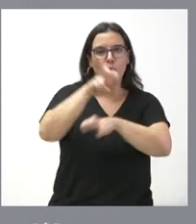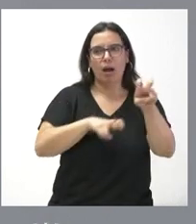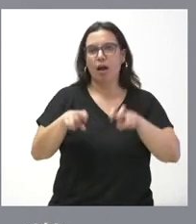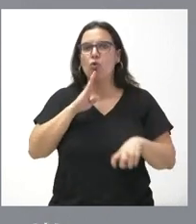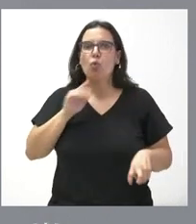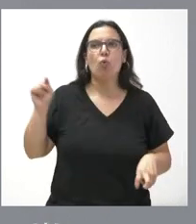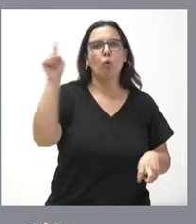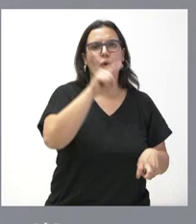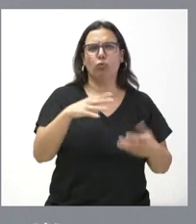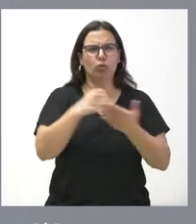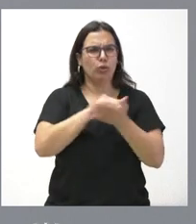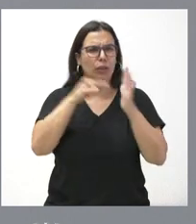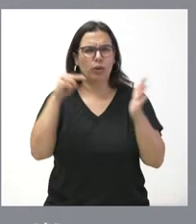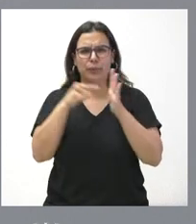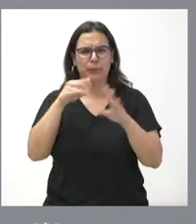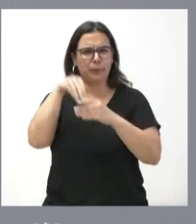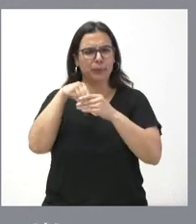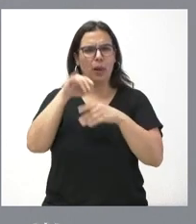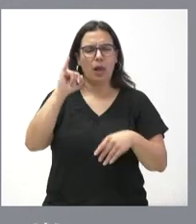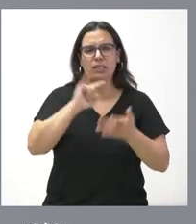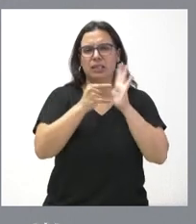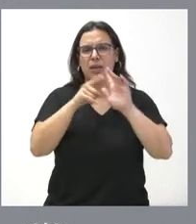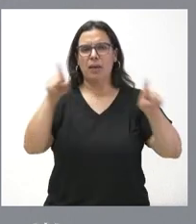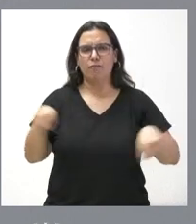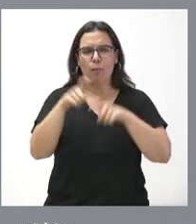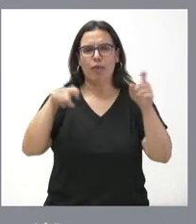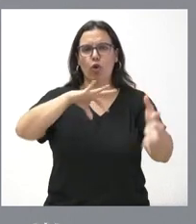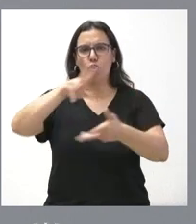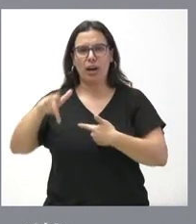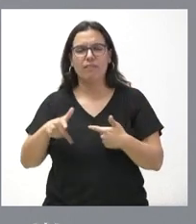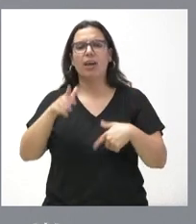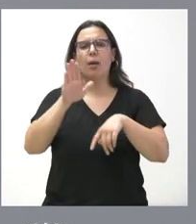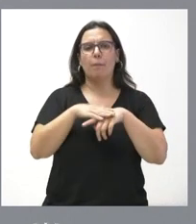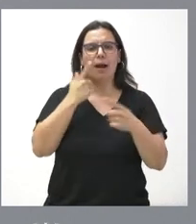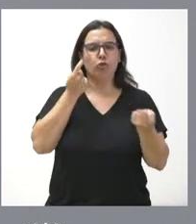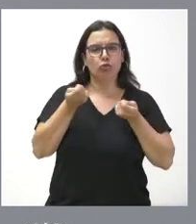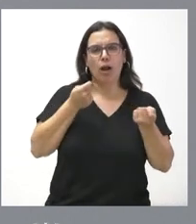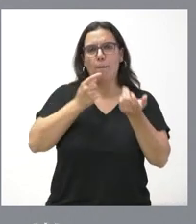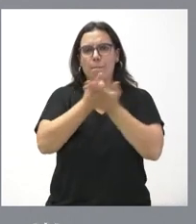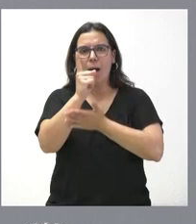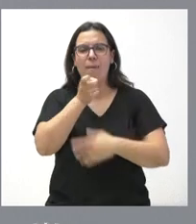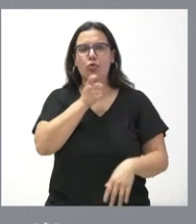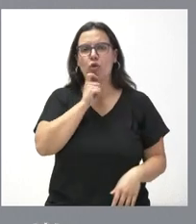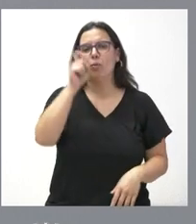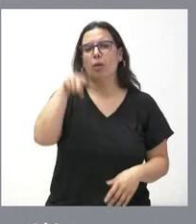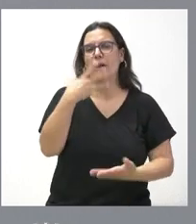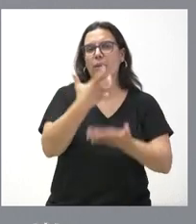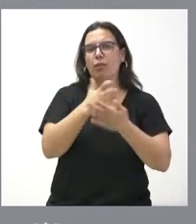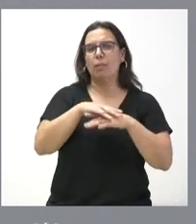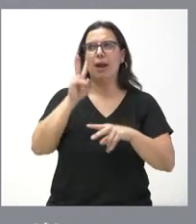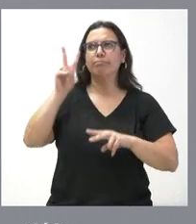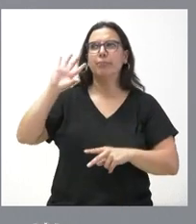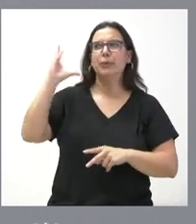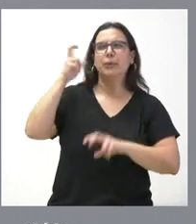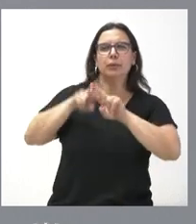incendios y de medios para los mismos, sistema de información geográfica para el manejo cartográfico, aplicaciones para el análisis meteorológico,